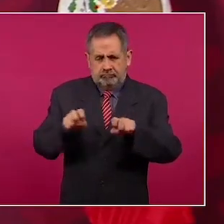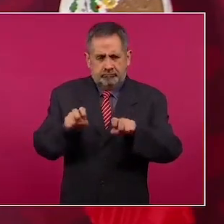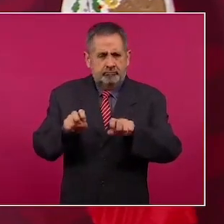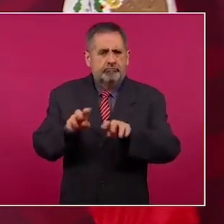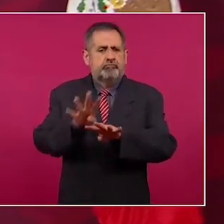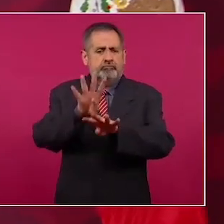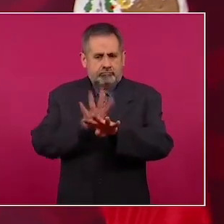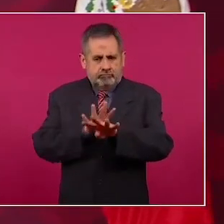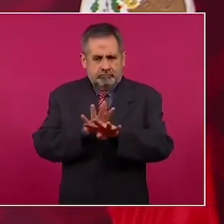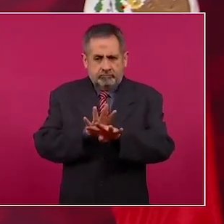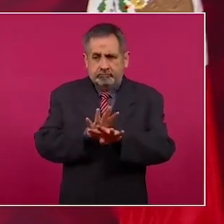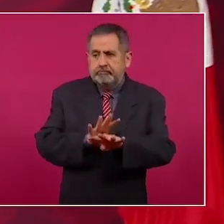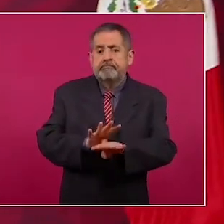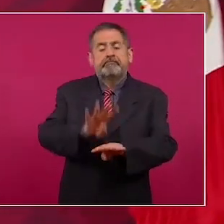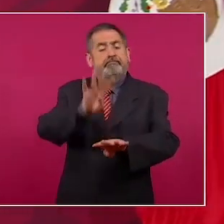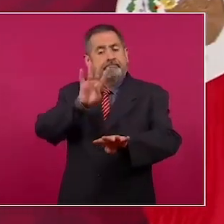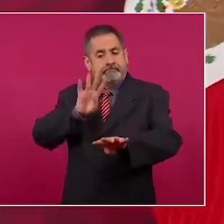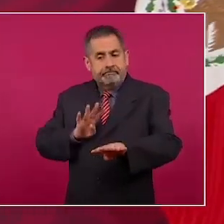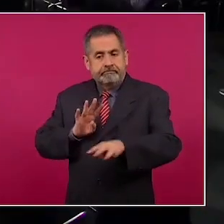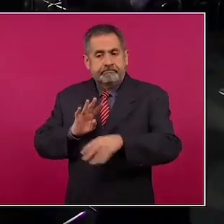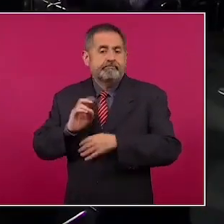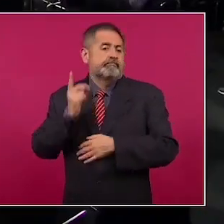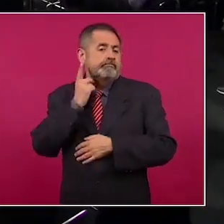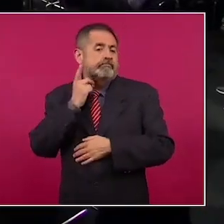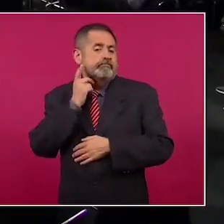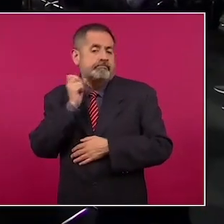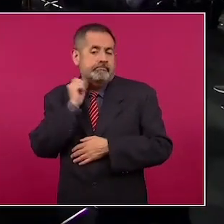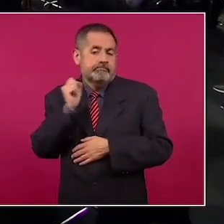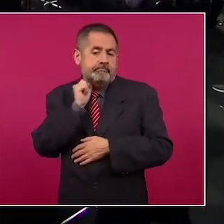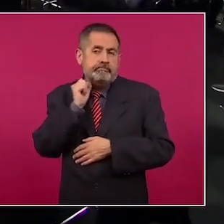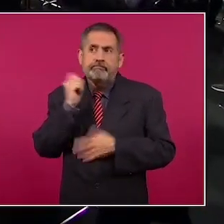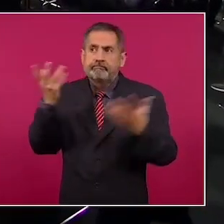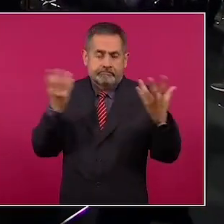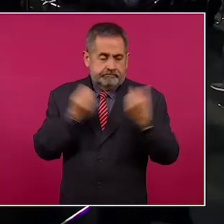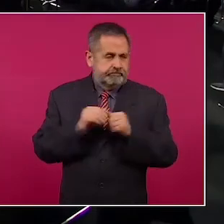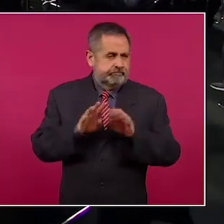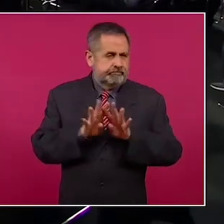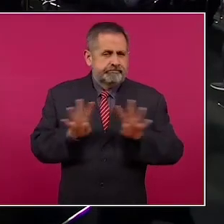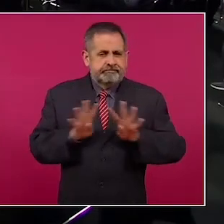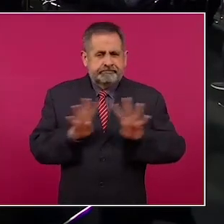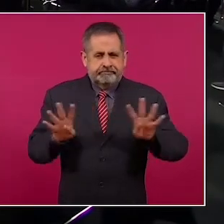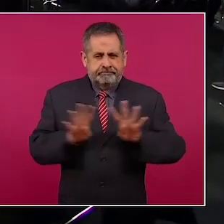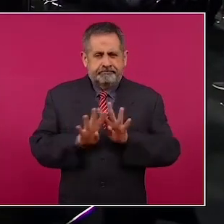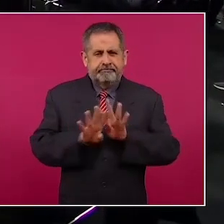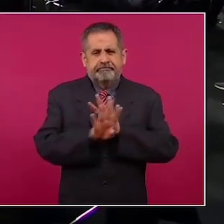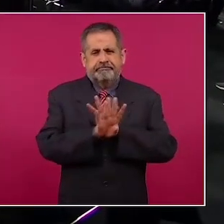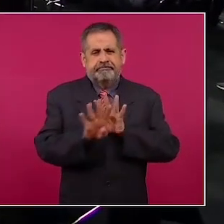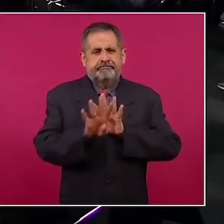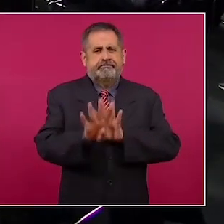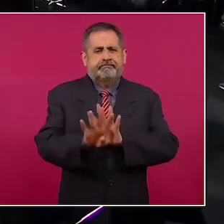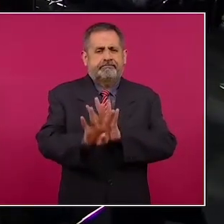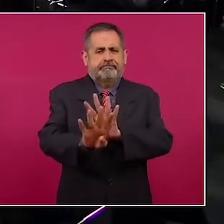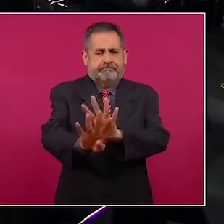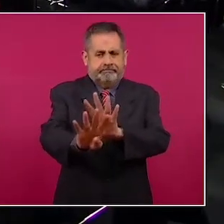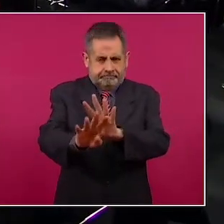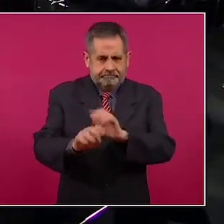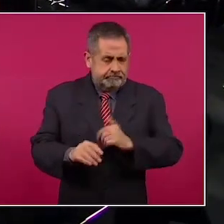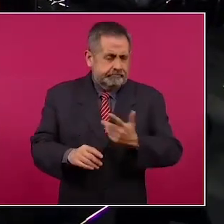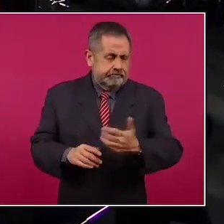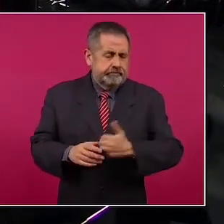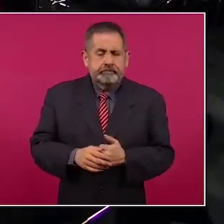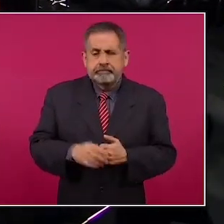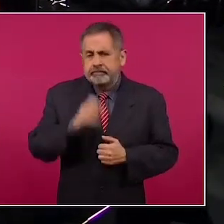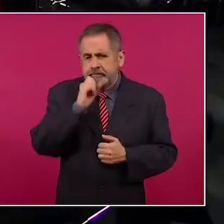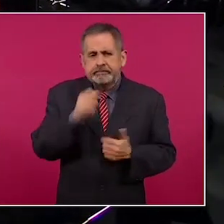legisladores que quieran participar, diputados, senadores. Y luego,